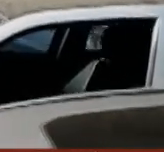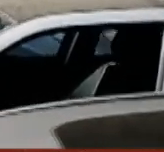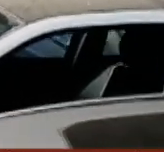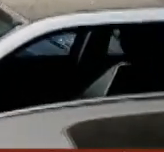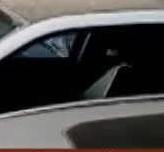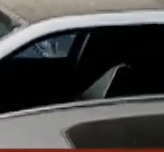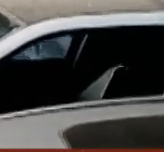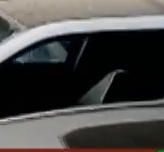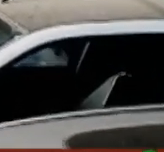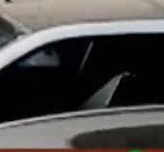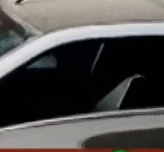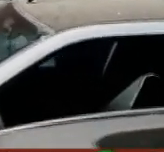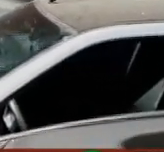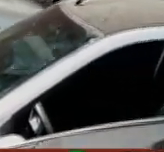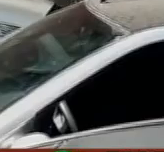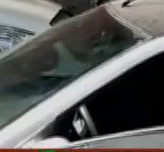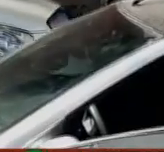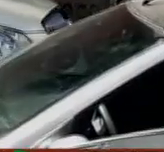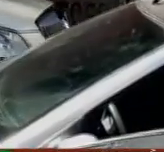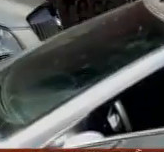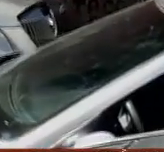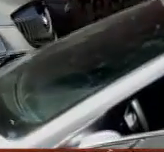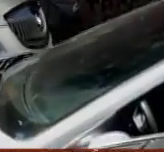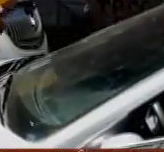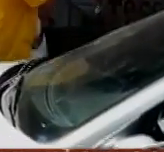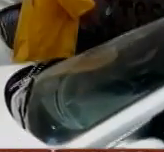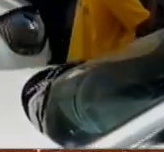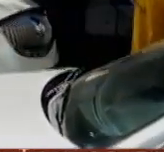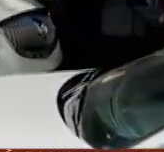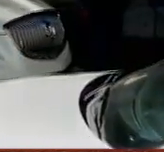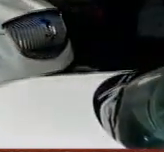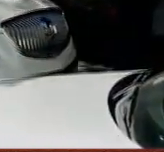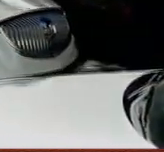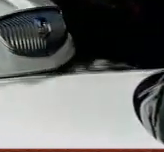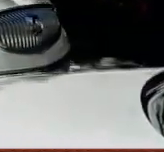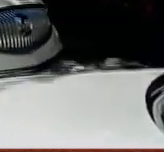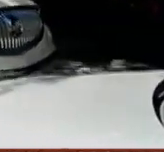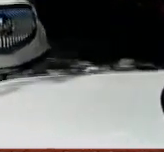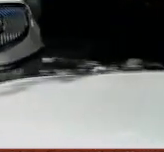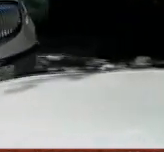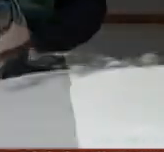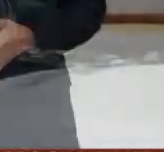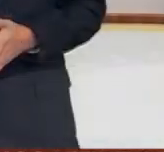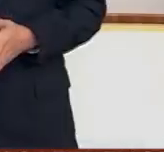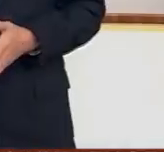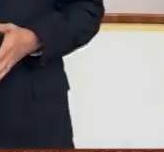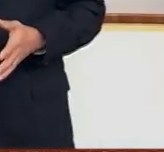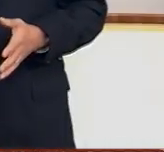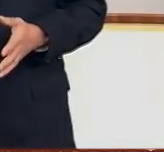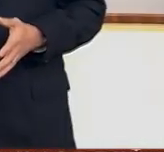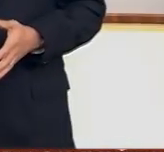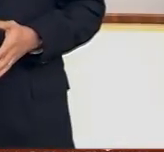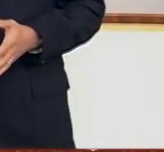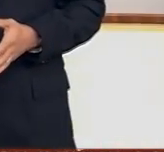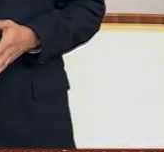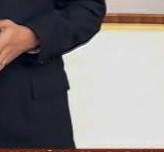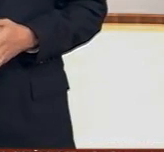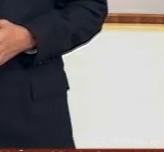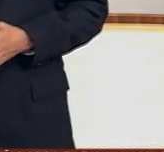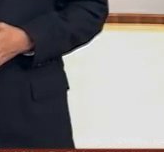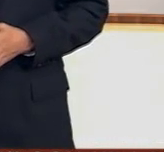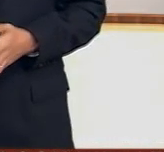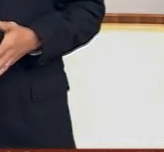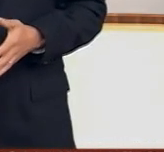la cobertura de daños materiales, quedan amparados los riesgos por inundación. No olvide consultar con su aseguradora la protección que le